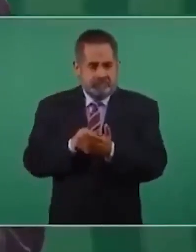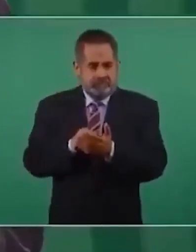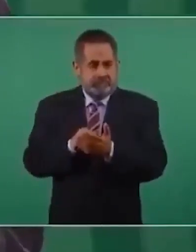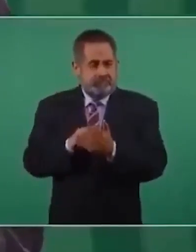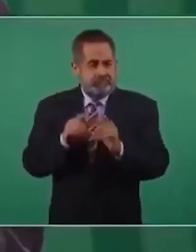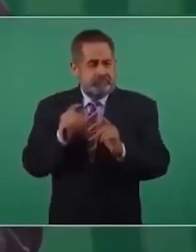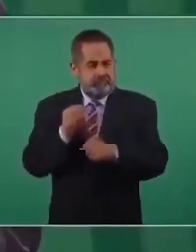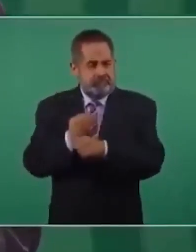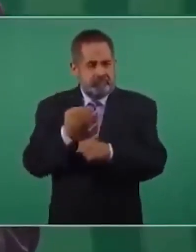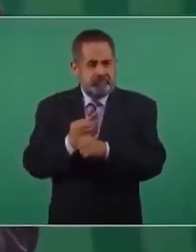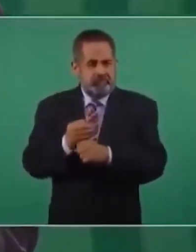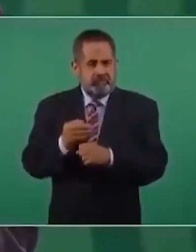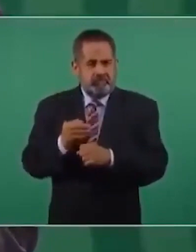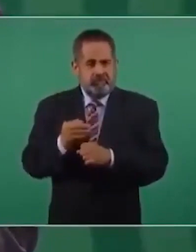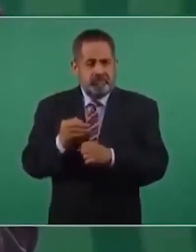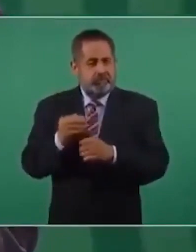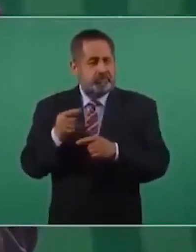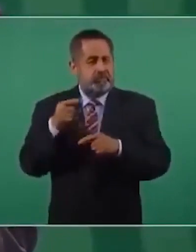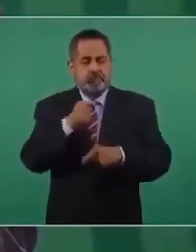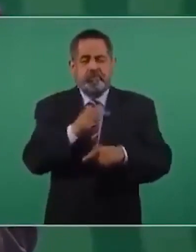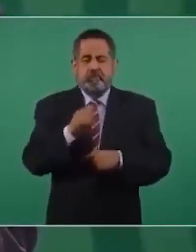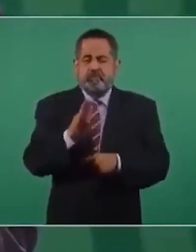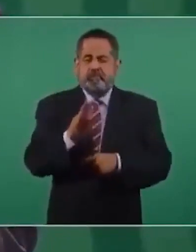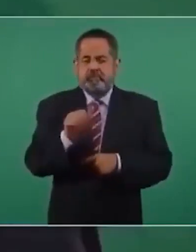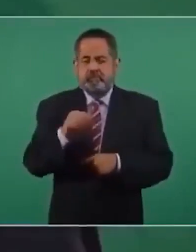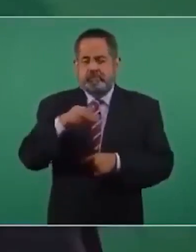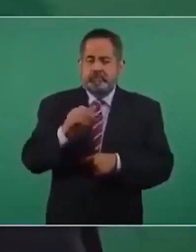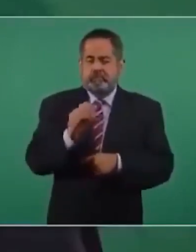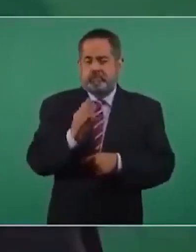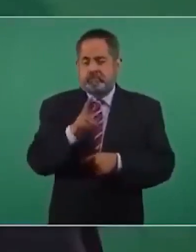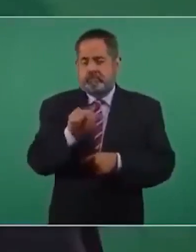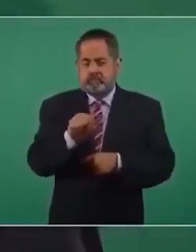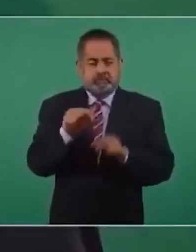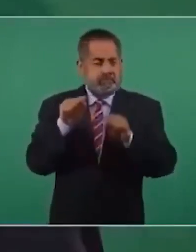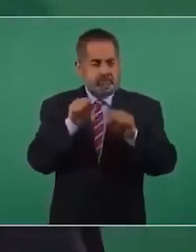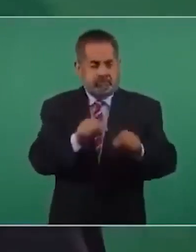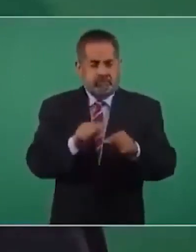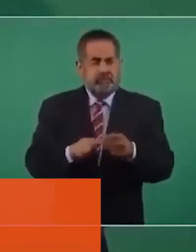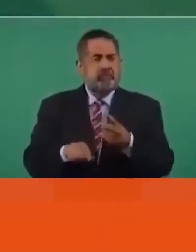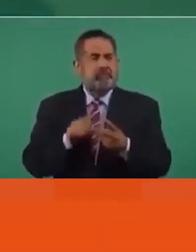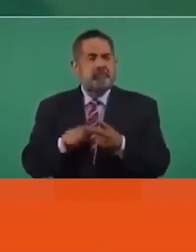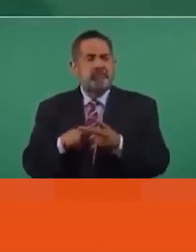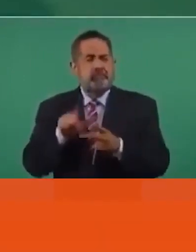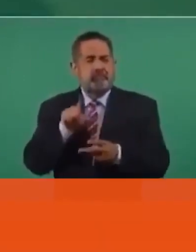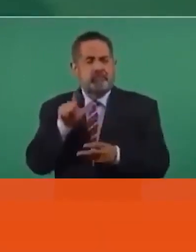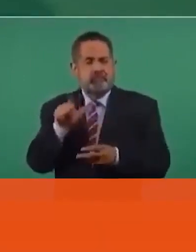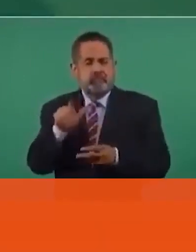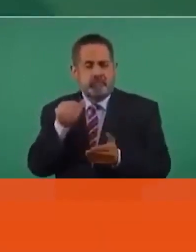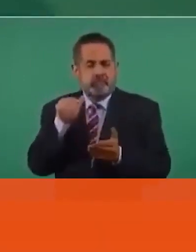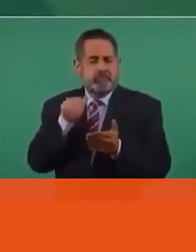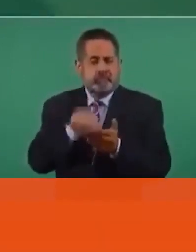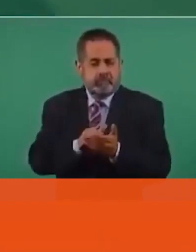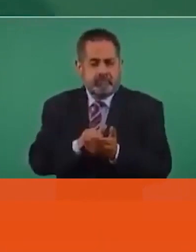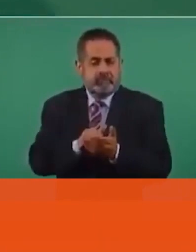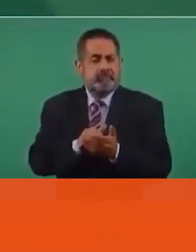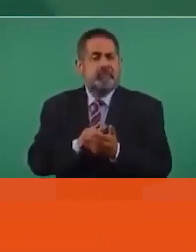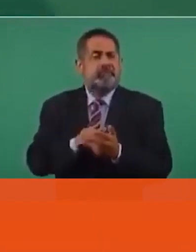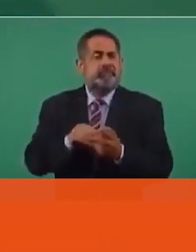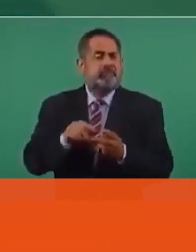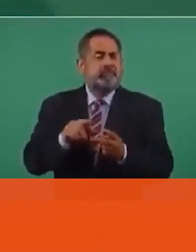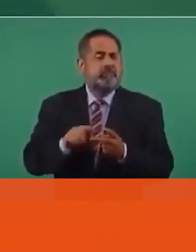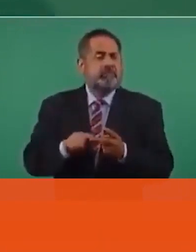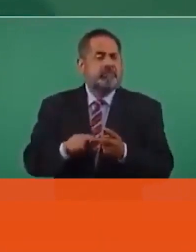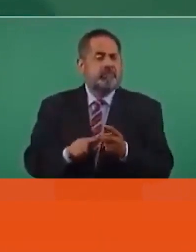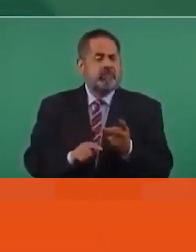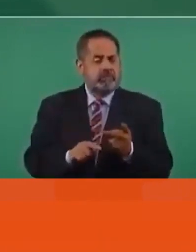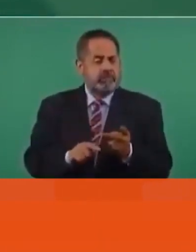están en Manobra y 17 mil que